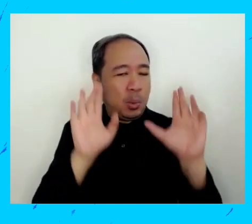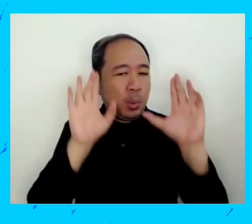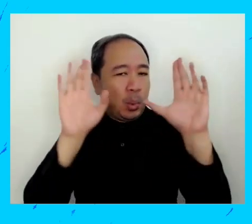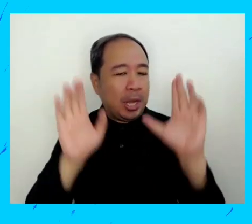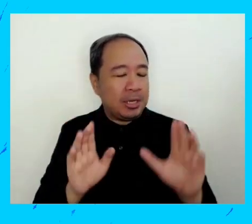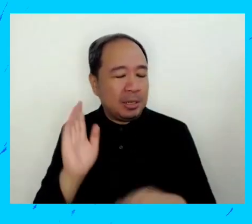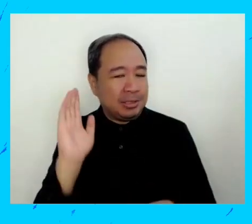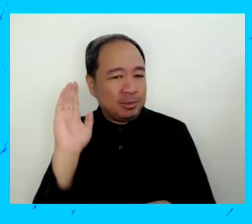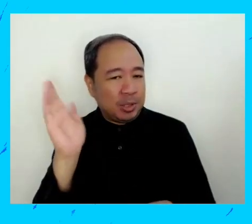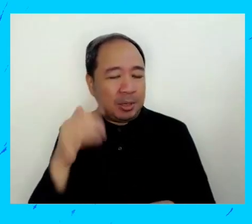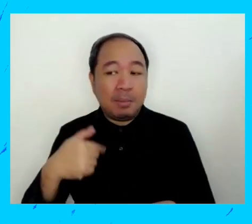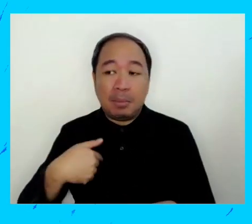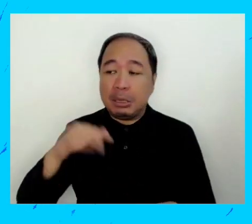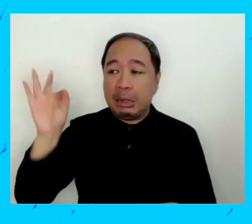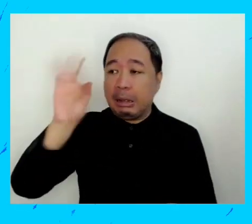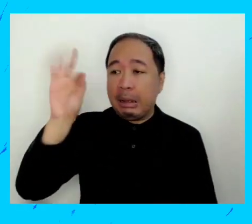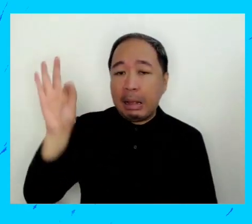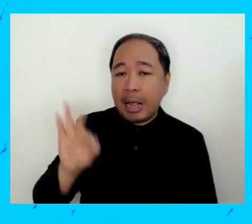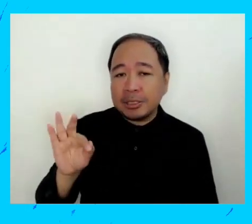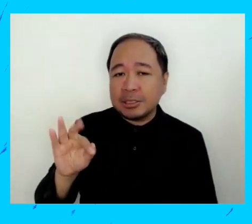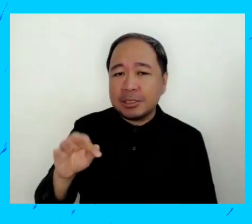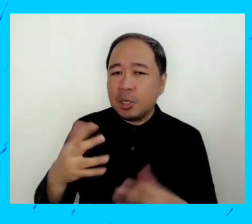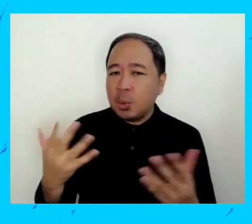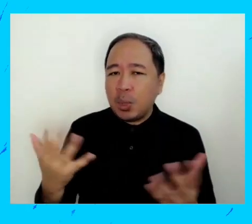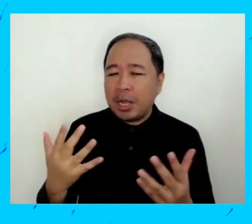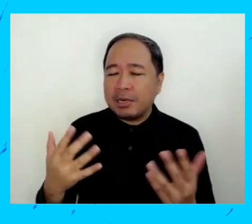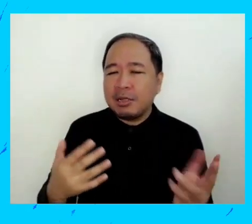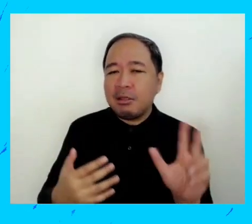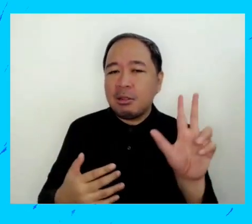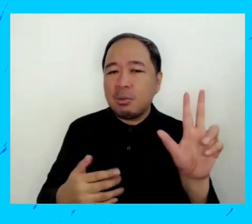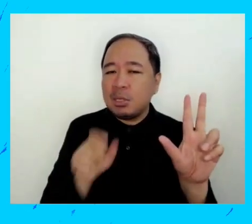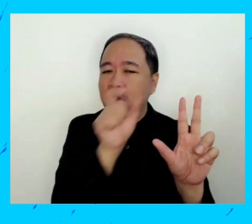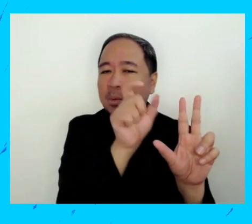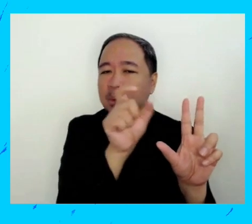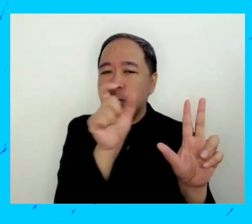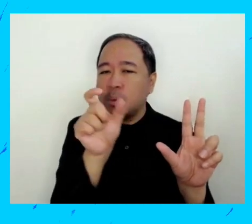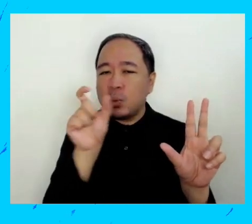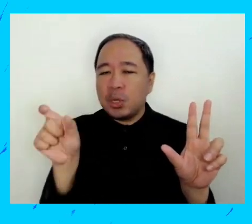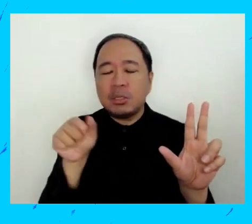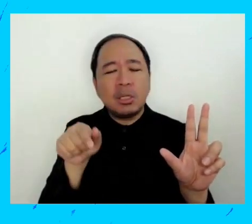ponentes yo quisiera hacerles la pregunta